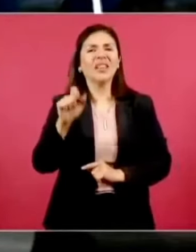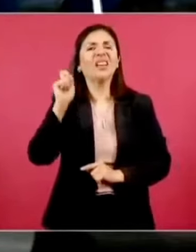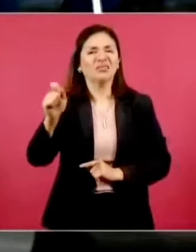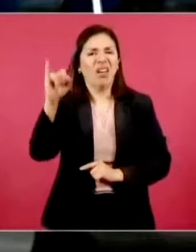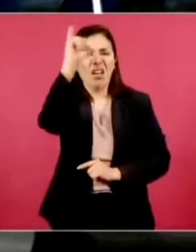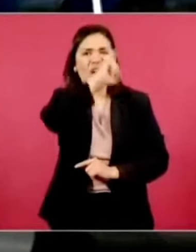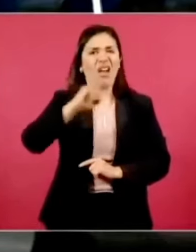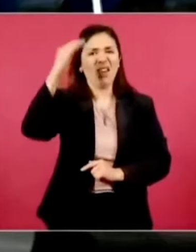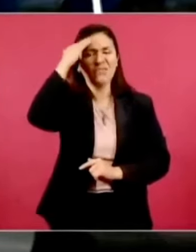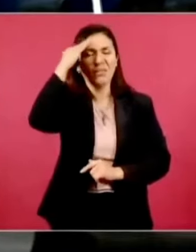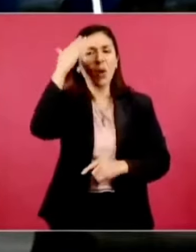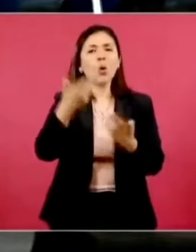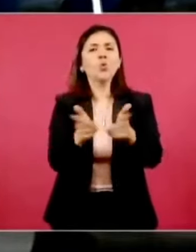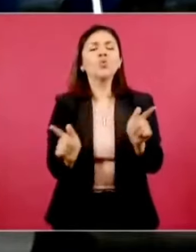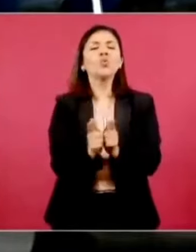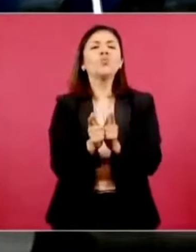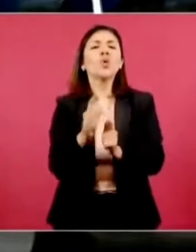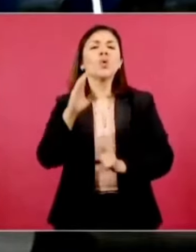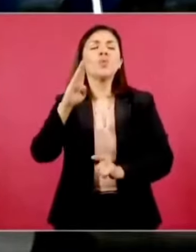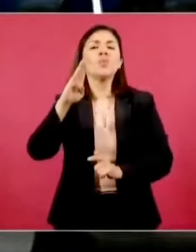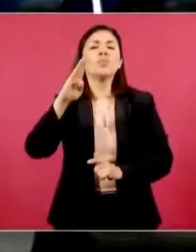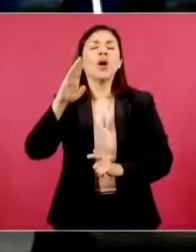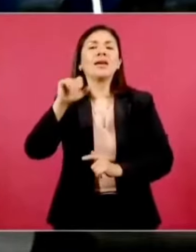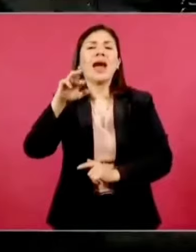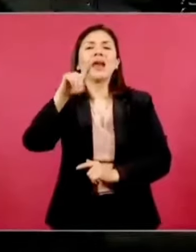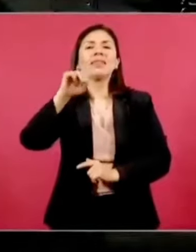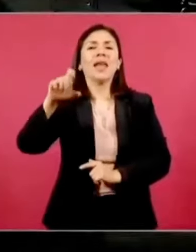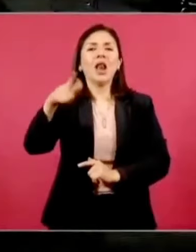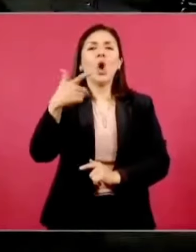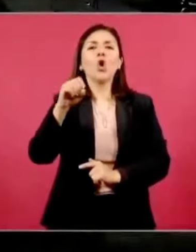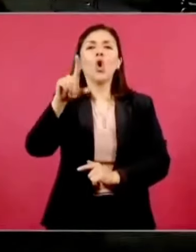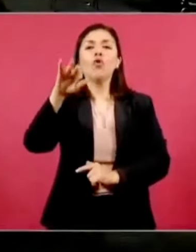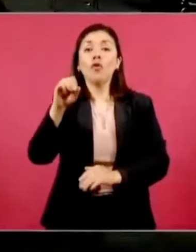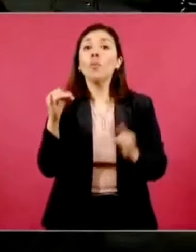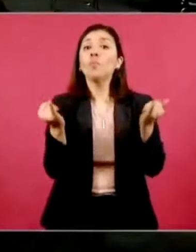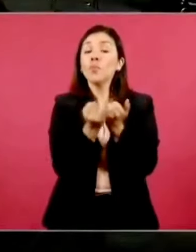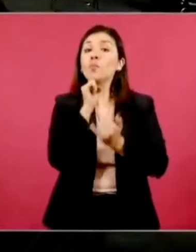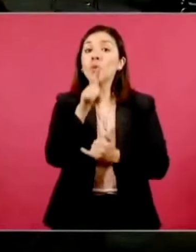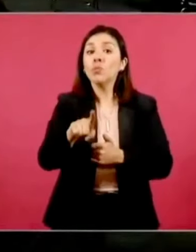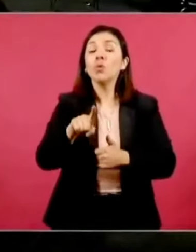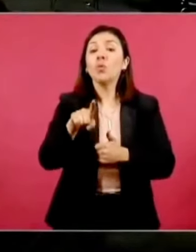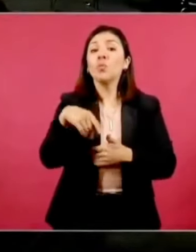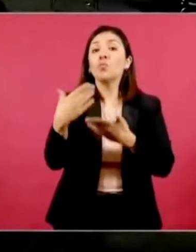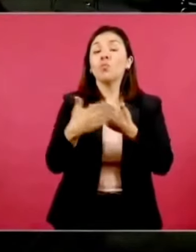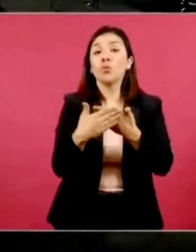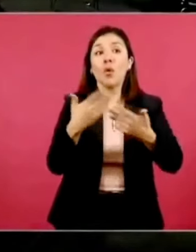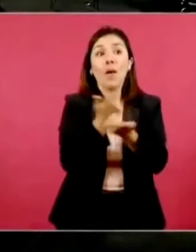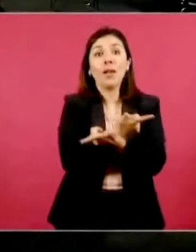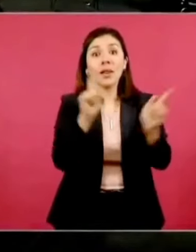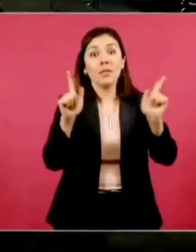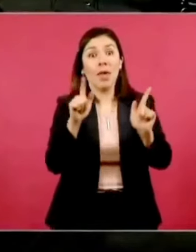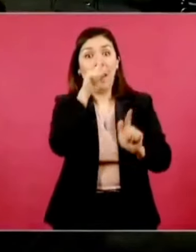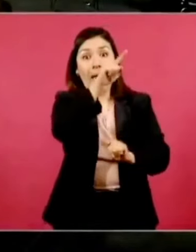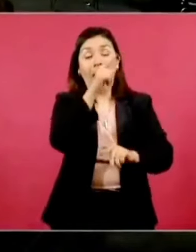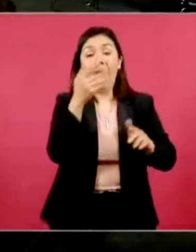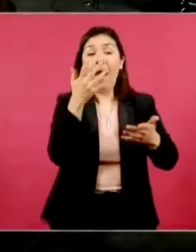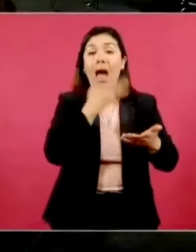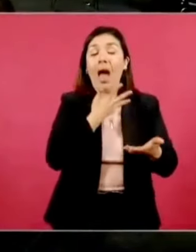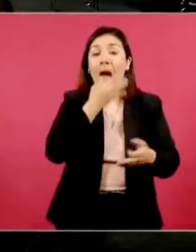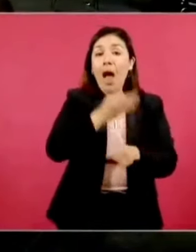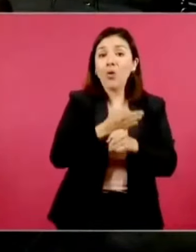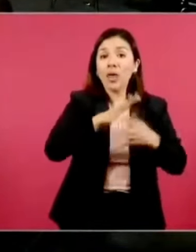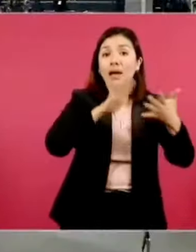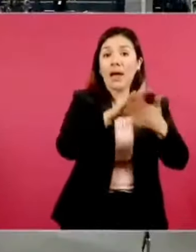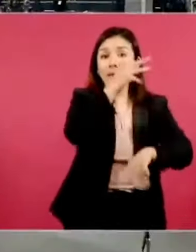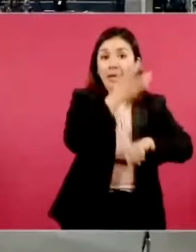quien fue el líder principal del cárter del Golfo, va a salir también en libertad después de estar preso en Estados Unidos. Hay una orden de extradición